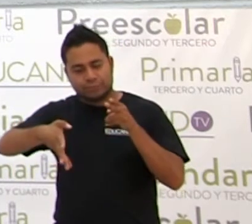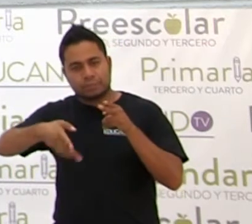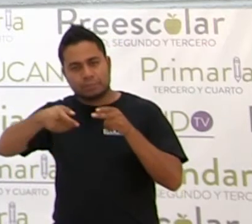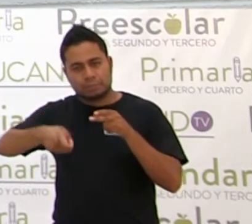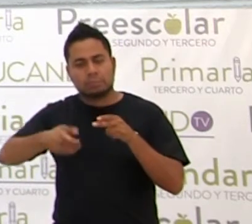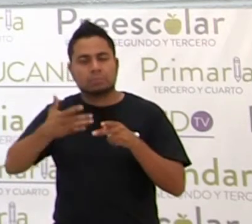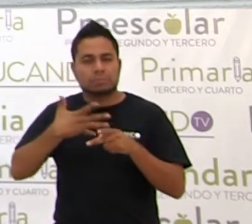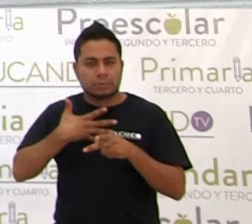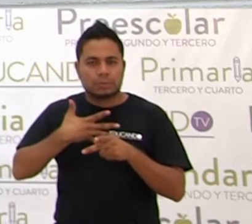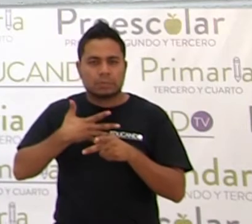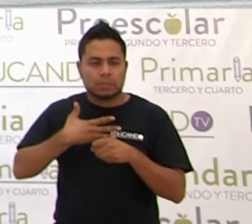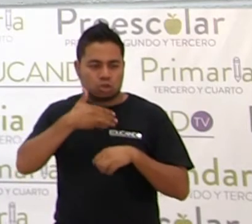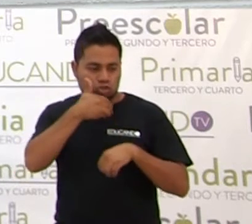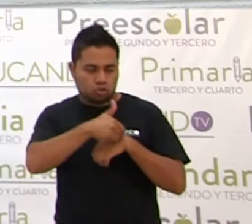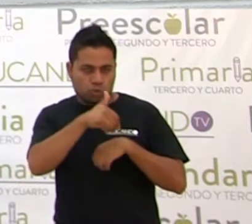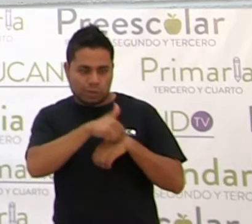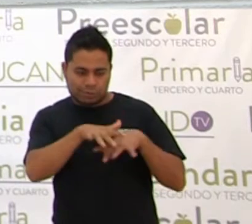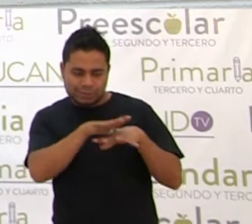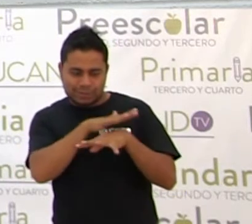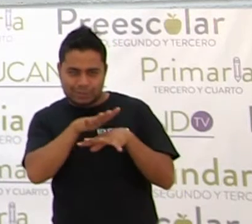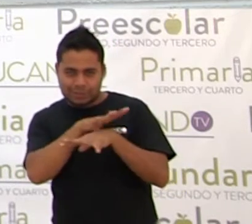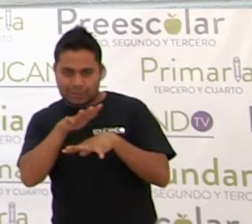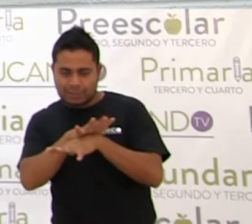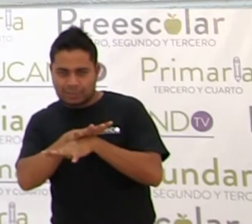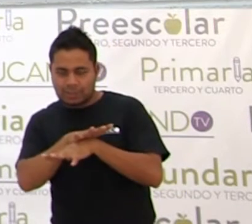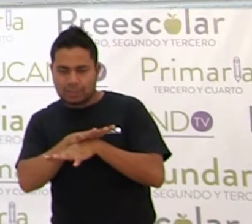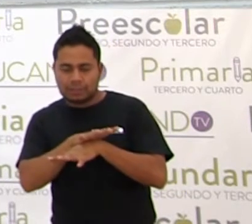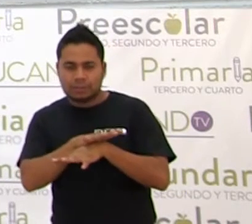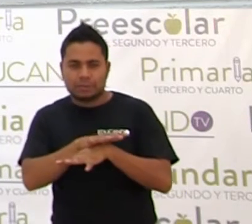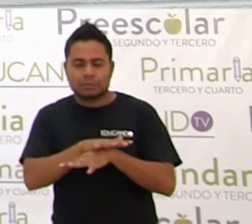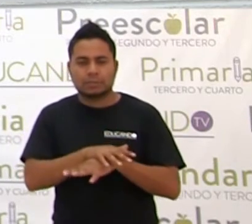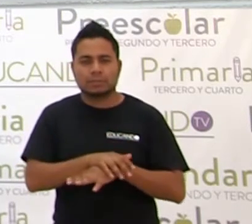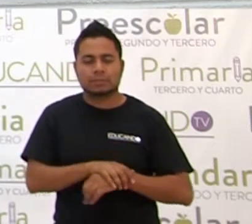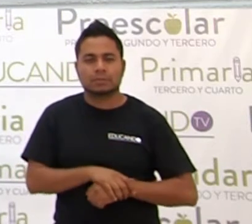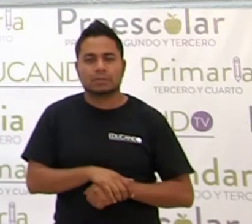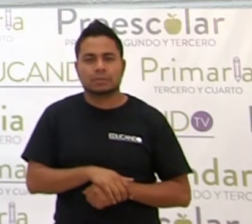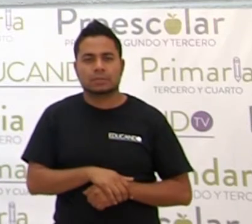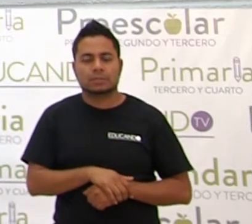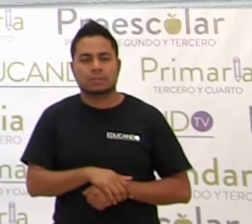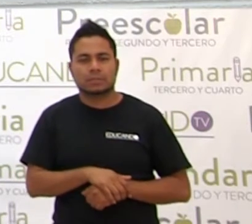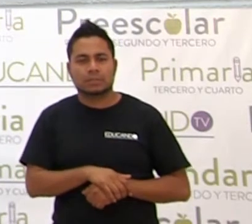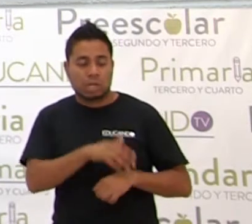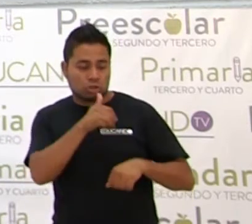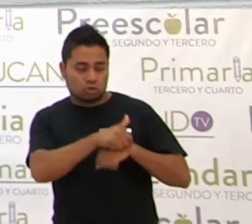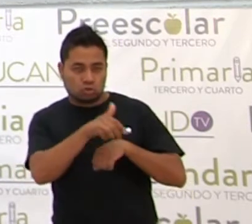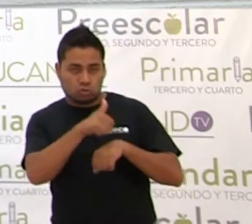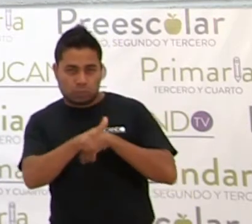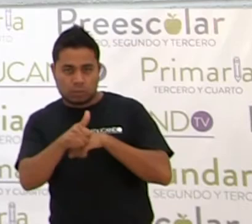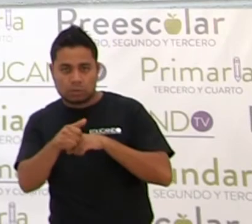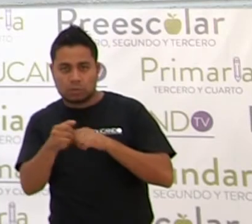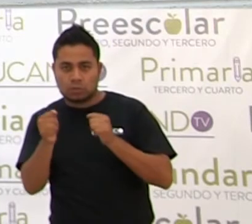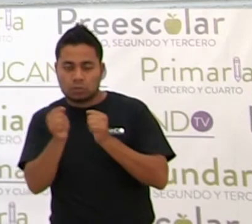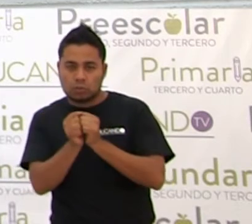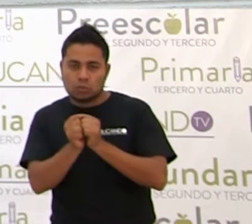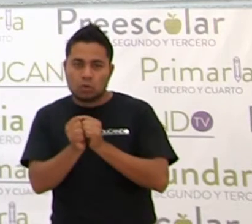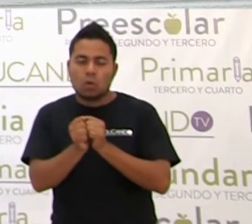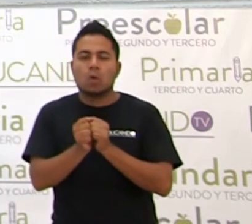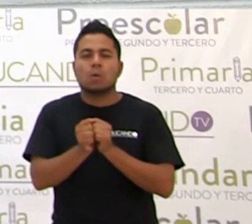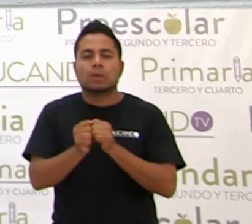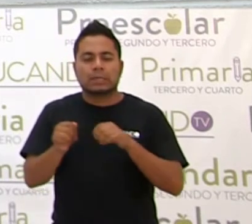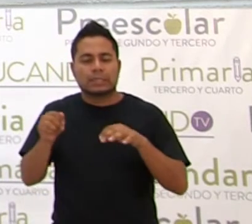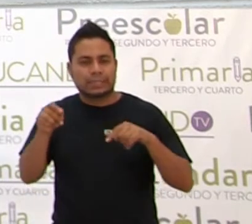representa a los números, donde se representa a las cantidades por medio de números y